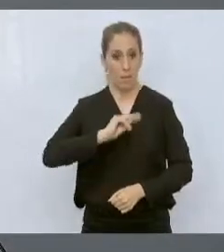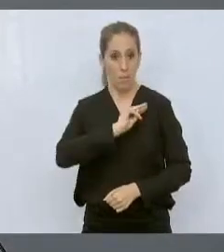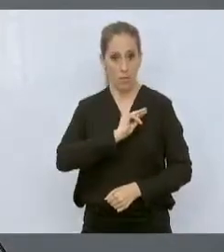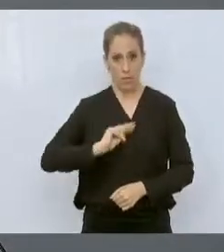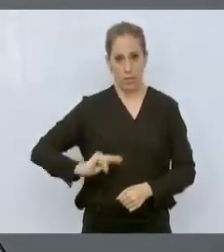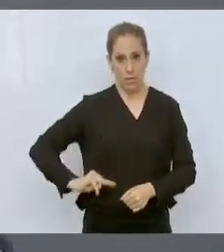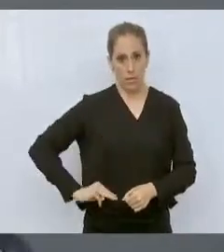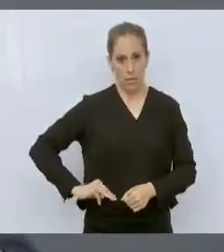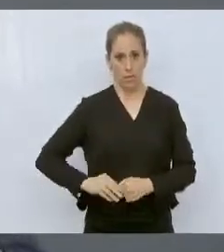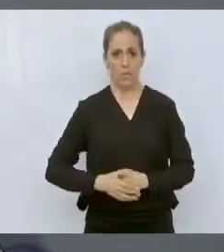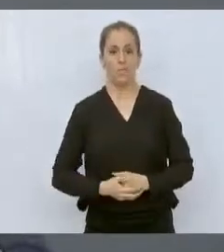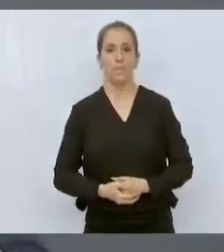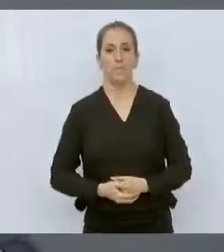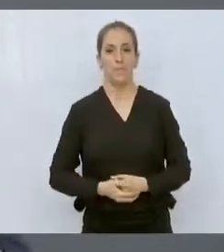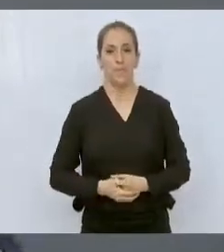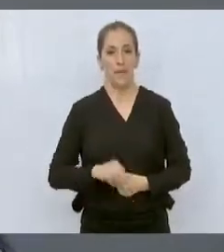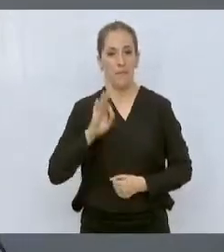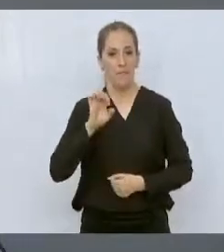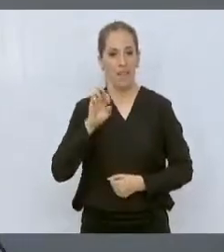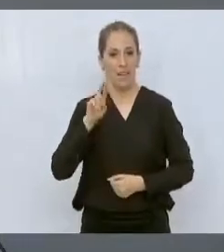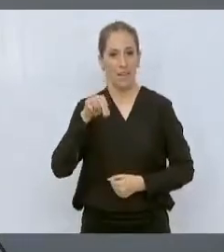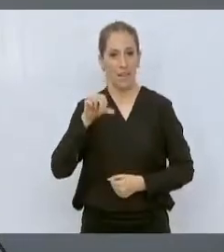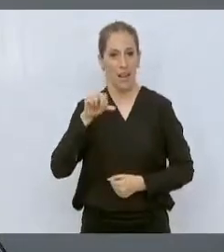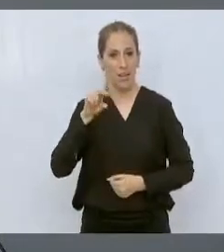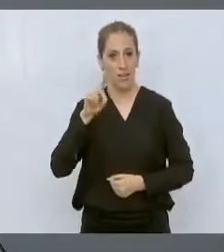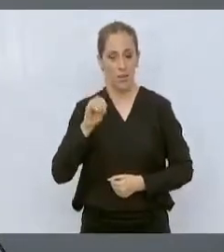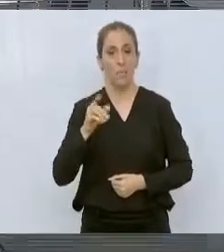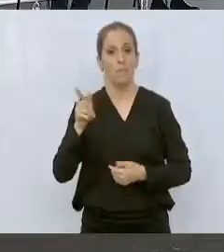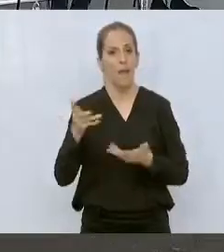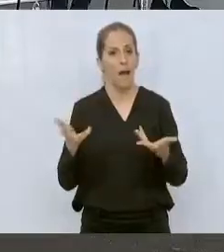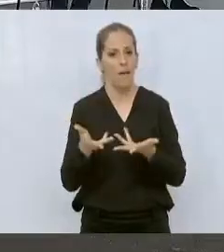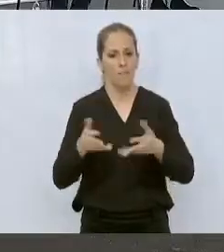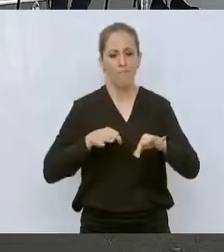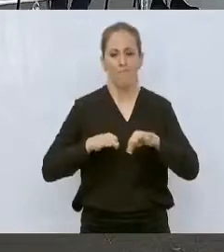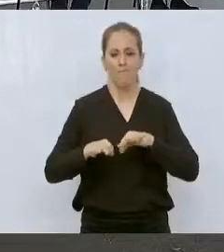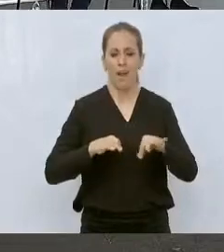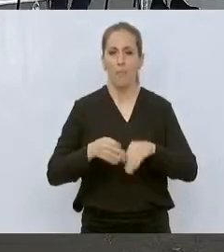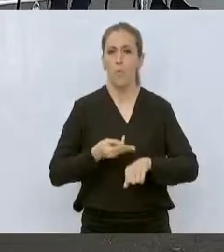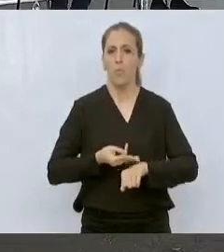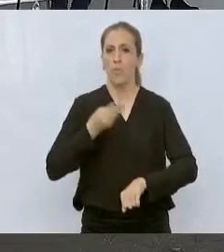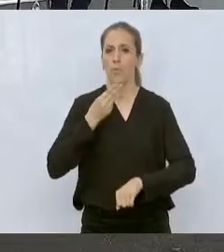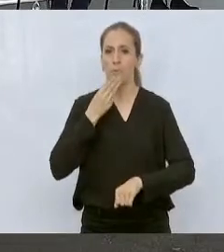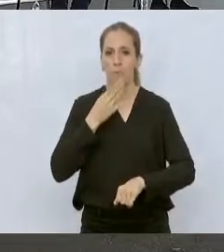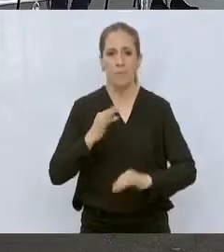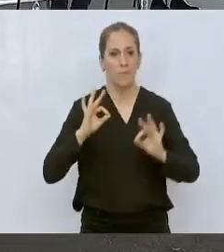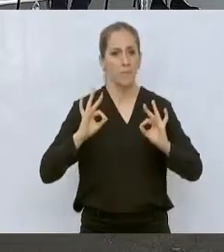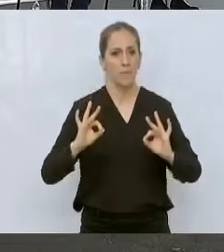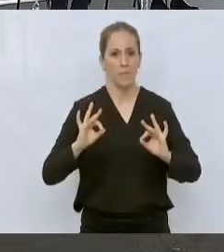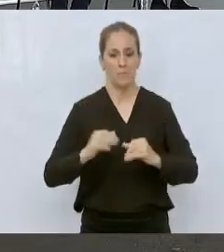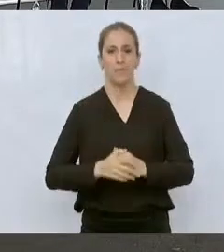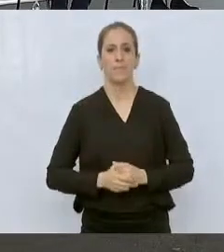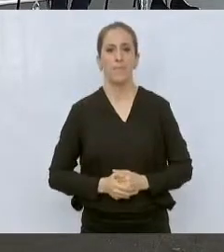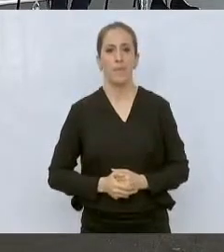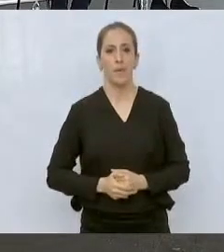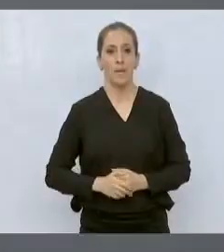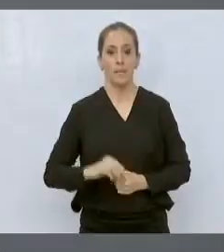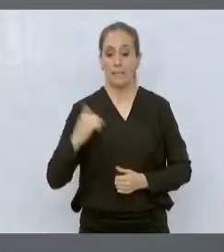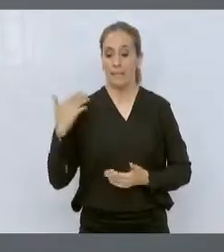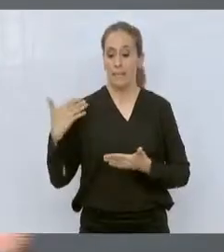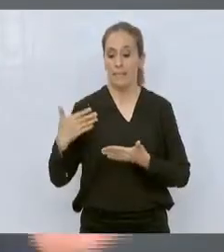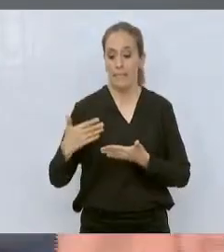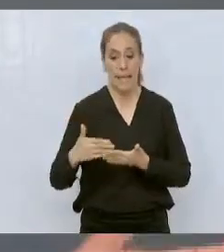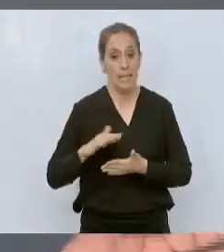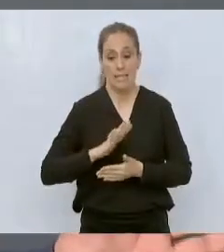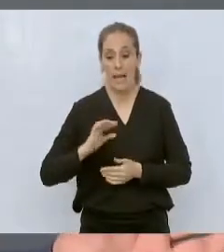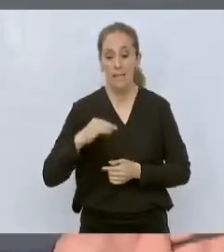don Fernando Adame, ha hecho un extraordinario trabajo. Este se ha reelegido, este hoy termina su periodo, ha